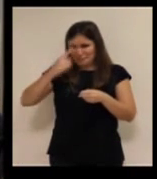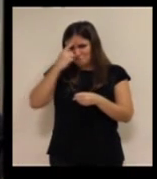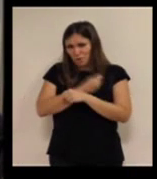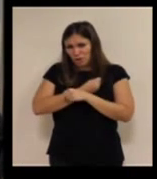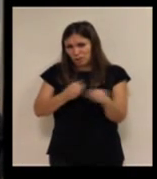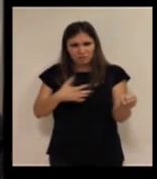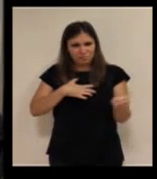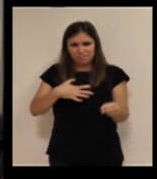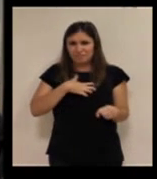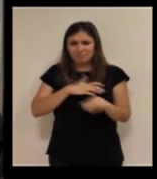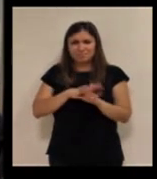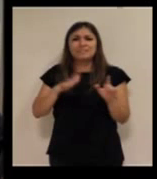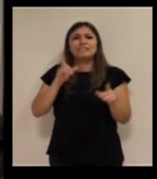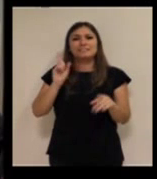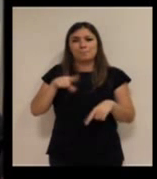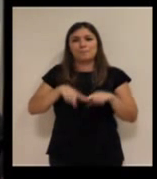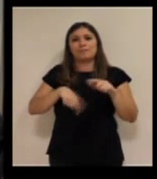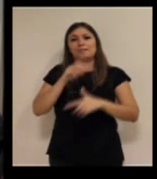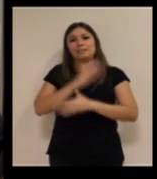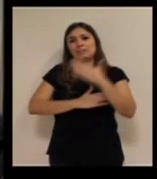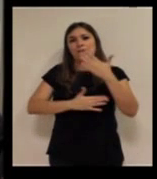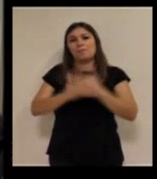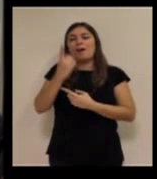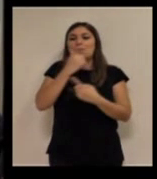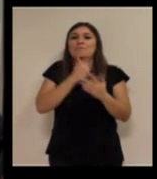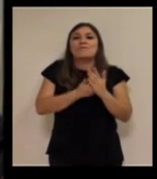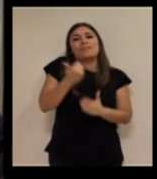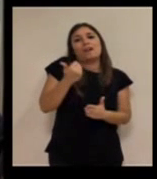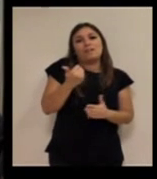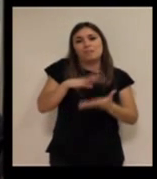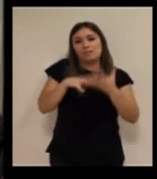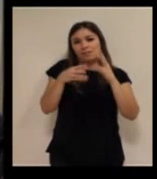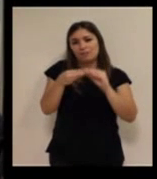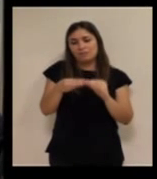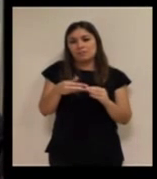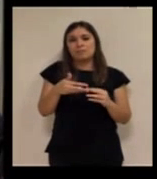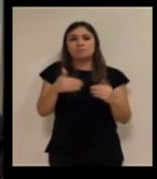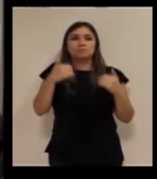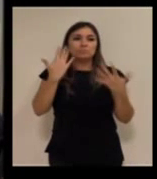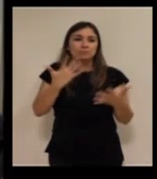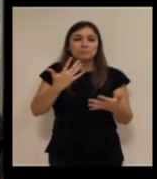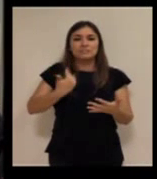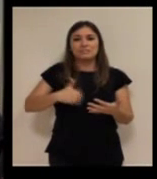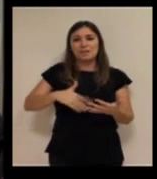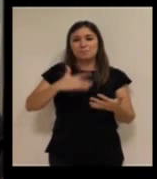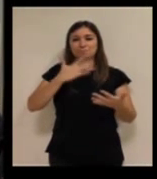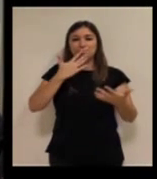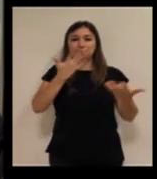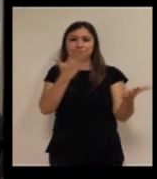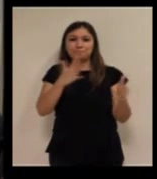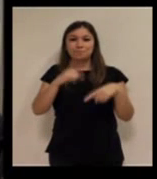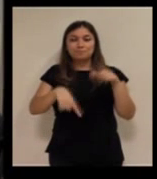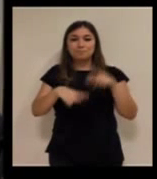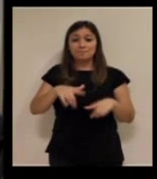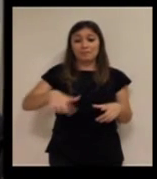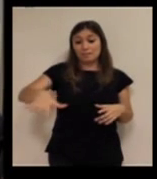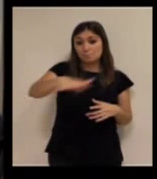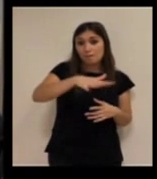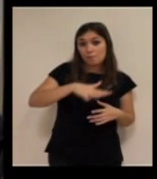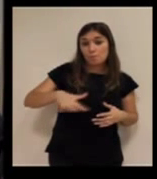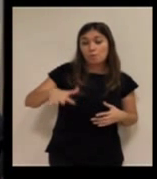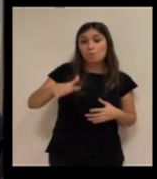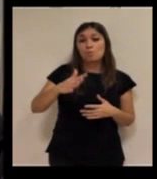imposible y bueno luego hay discapacidades que sí que son más fáciles de adaptar bueno pues que ya son un poco en función